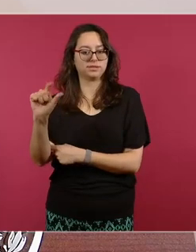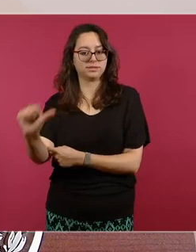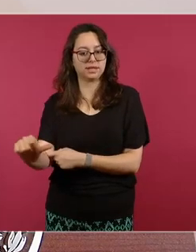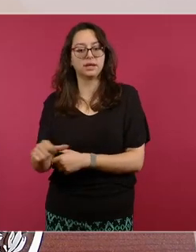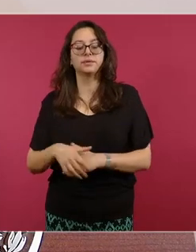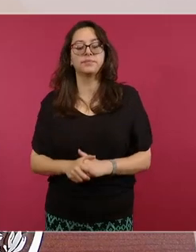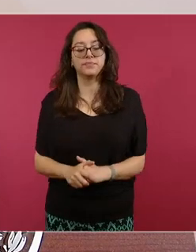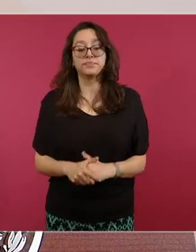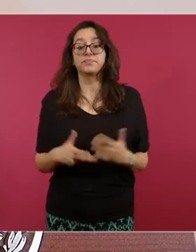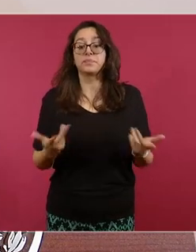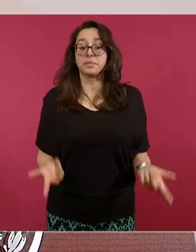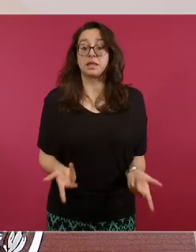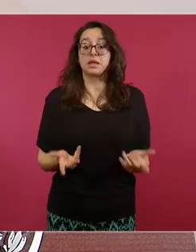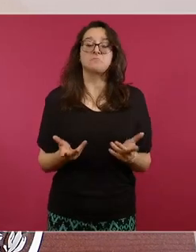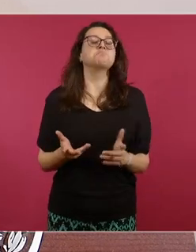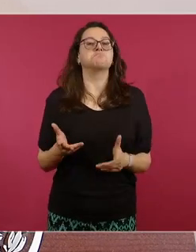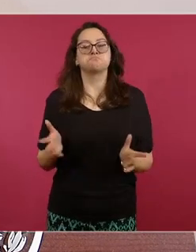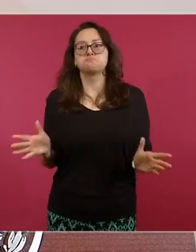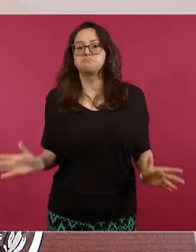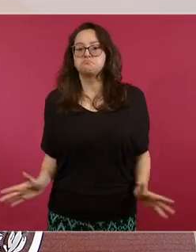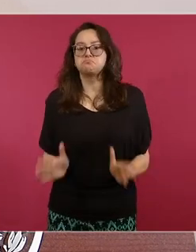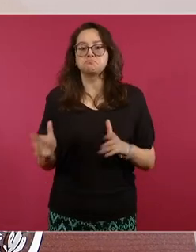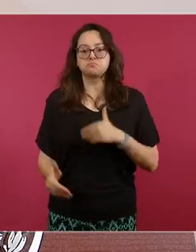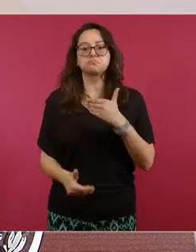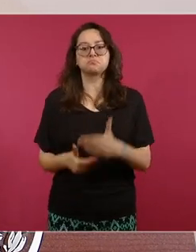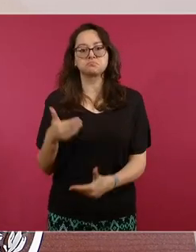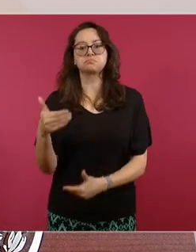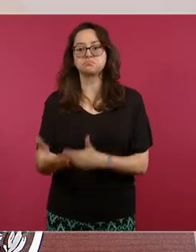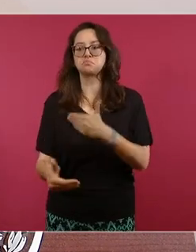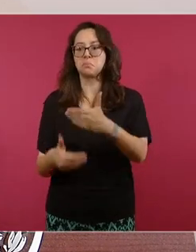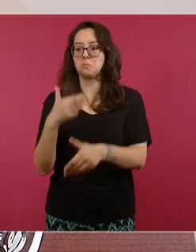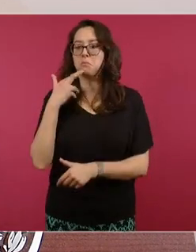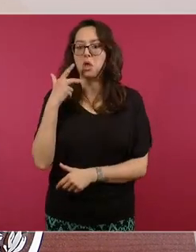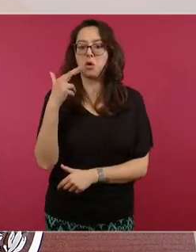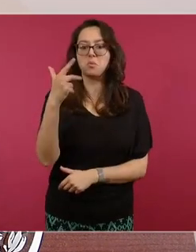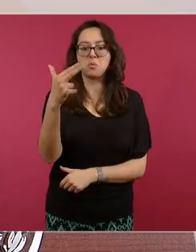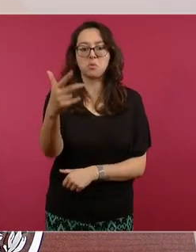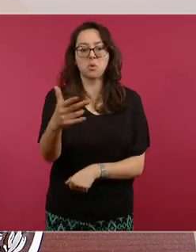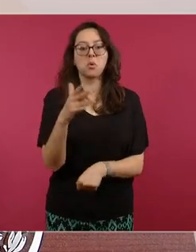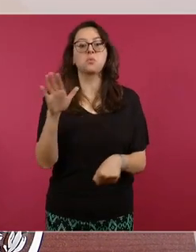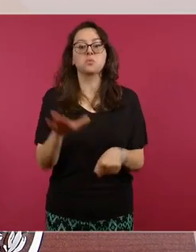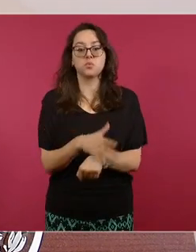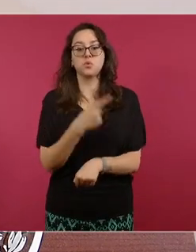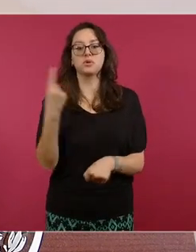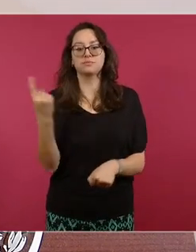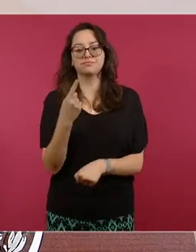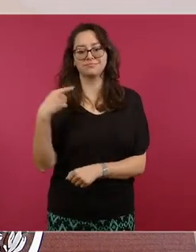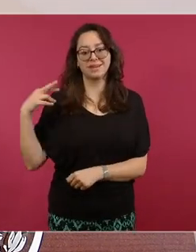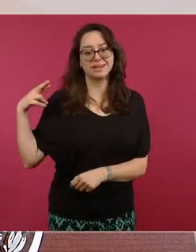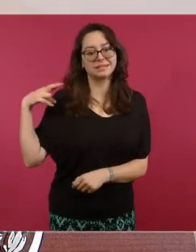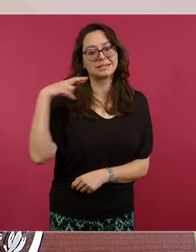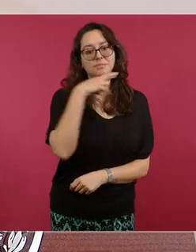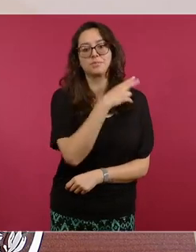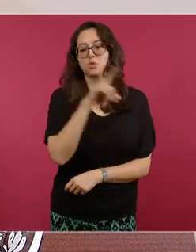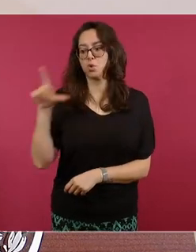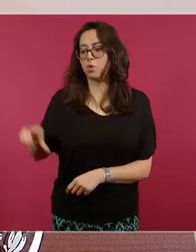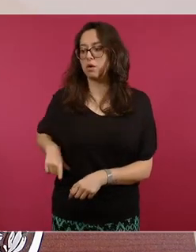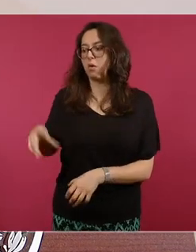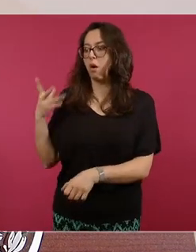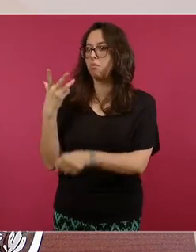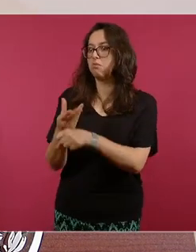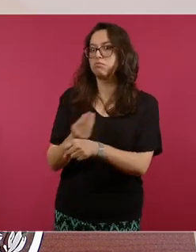posible en gran medida gracias al trabajo para el restablecimiento de las comunicaciones y, sobre todo, de la